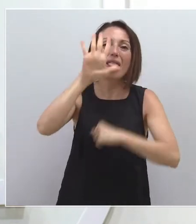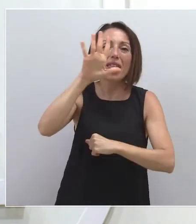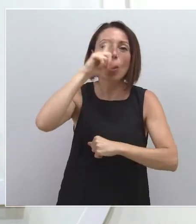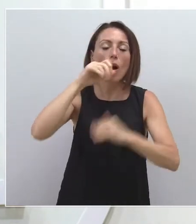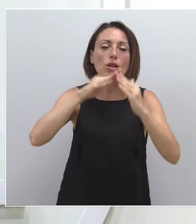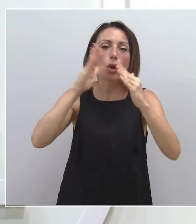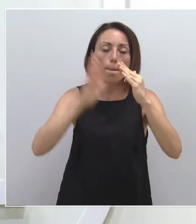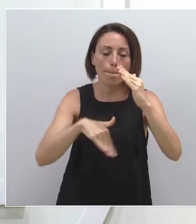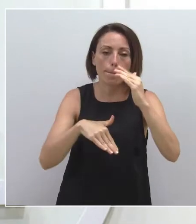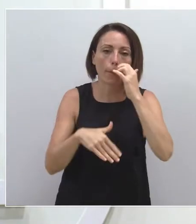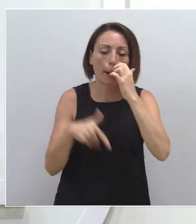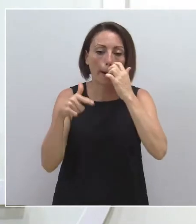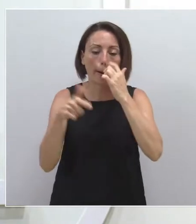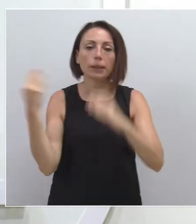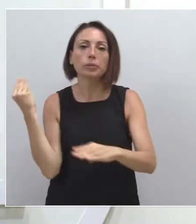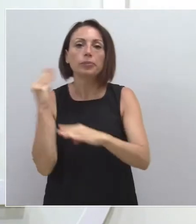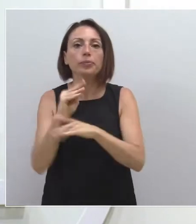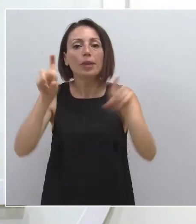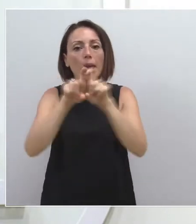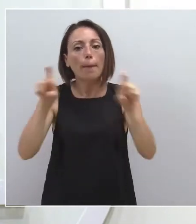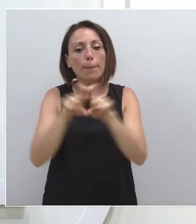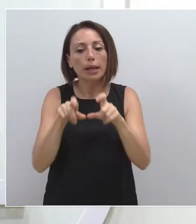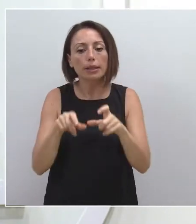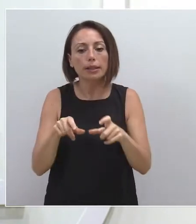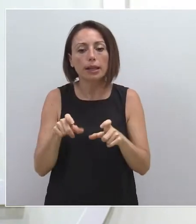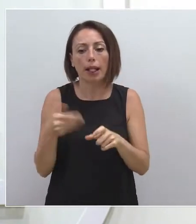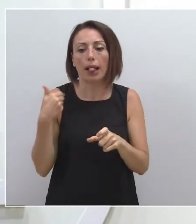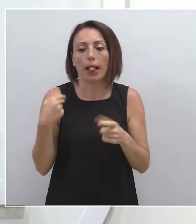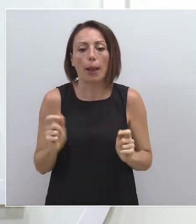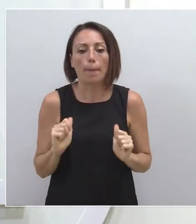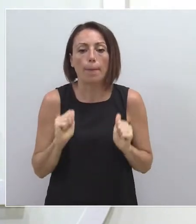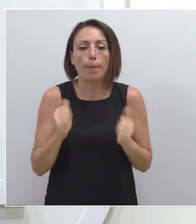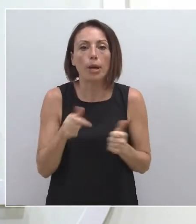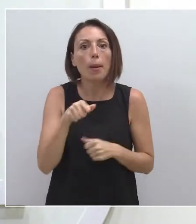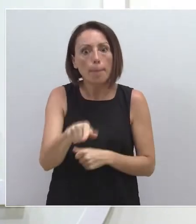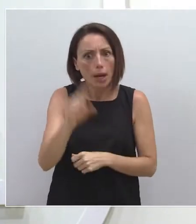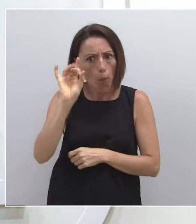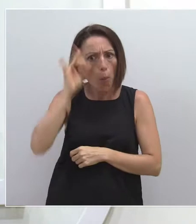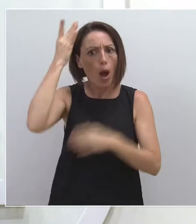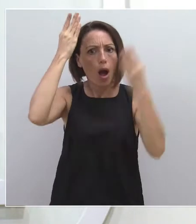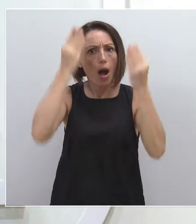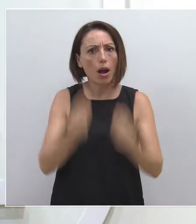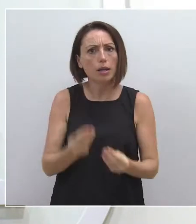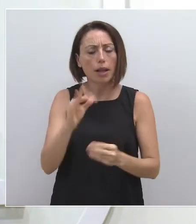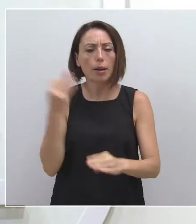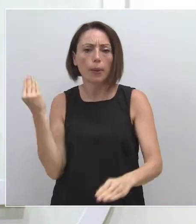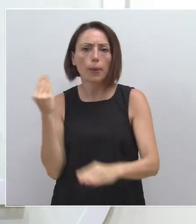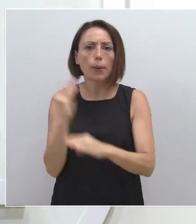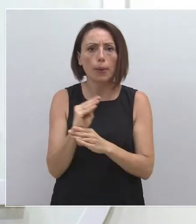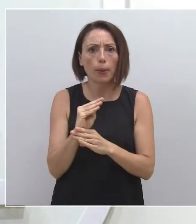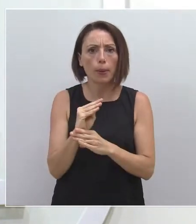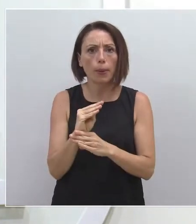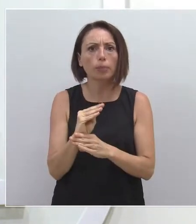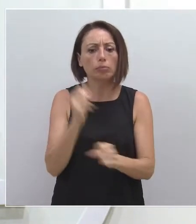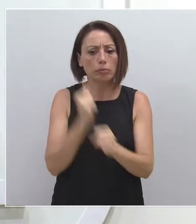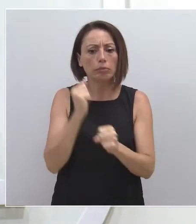Estas ayudas están dirigidas a empresas incipientes pero dotadas de una gran capacidad innovadora y suponen una inversión de alto rendimiento